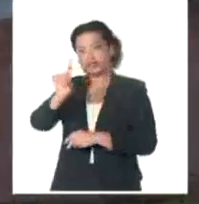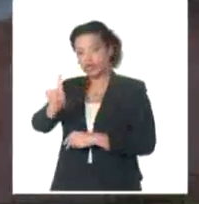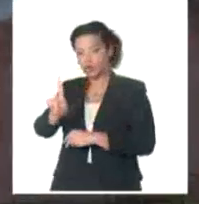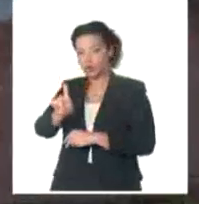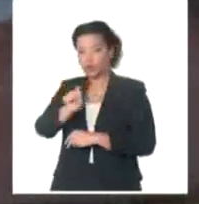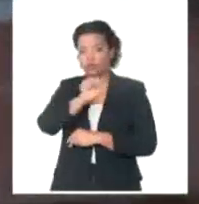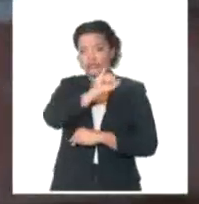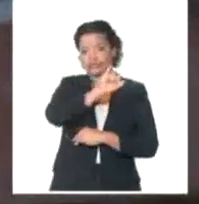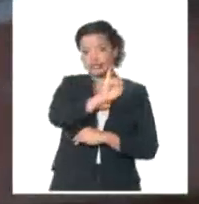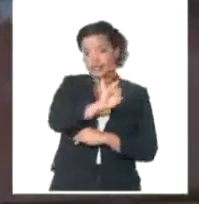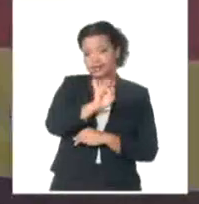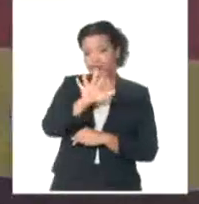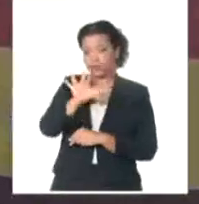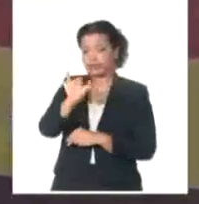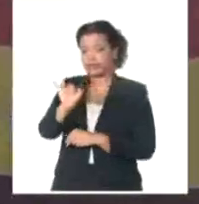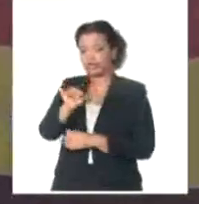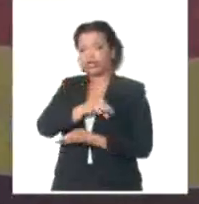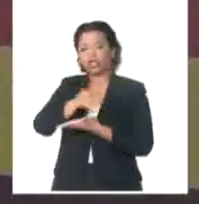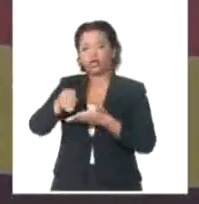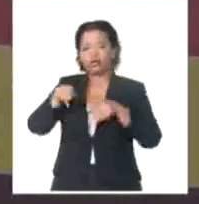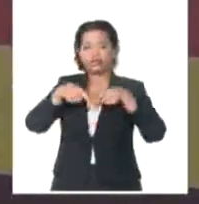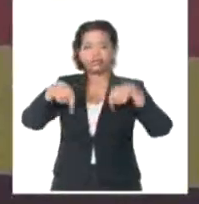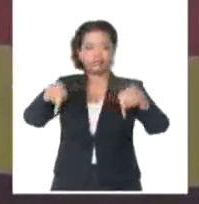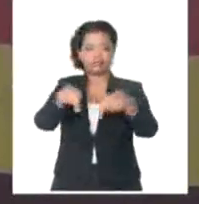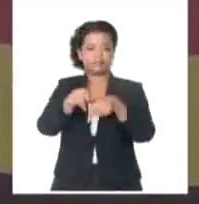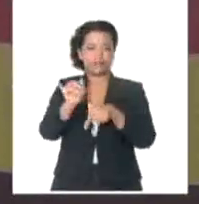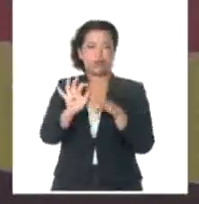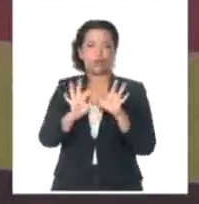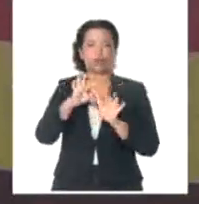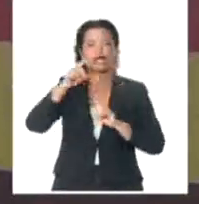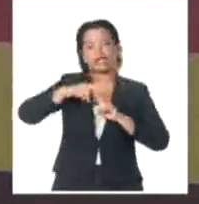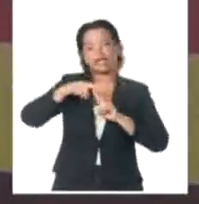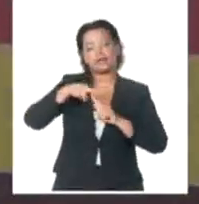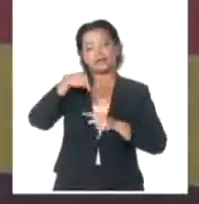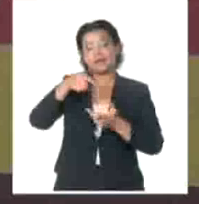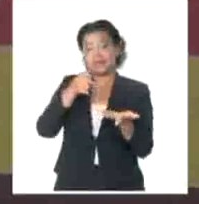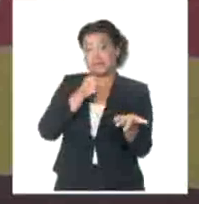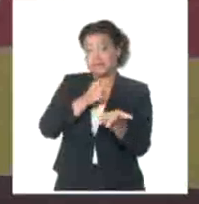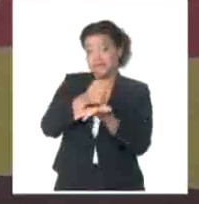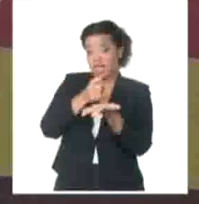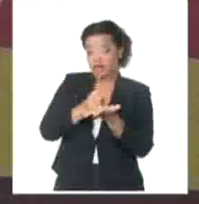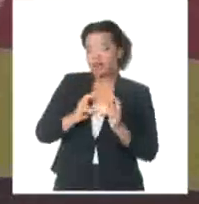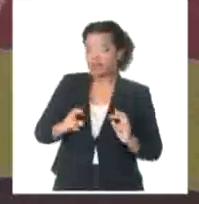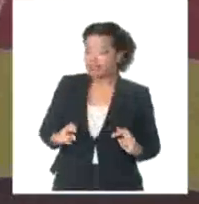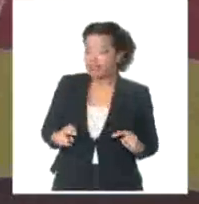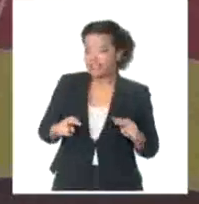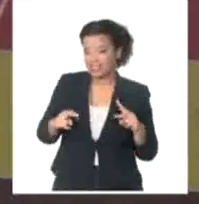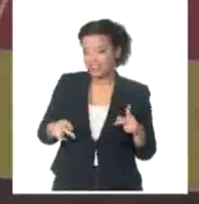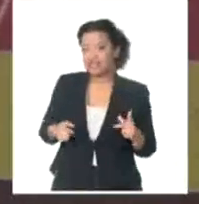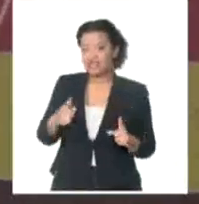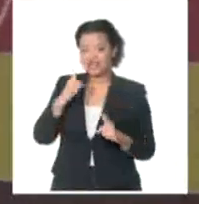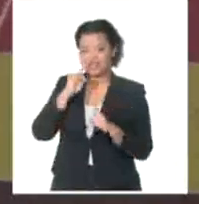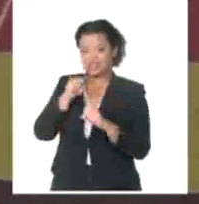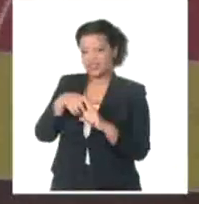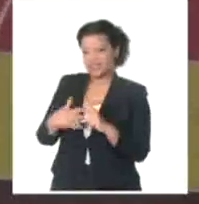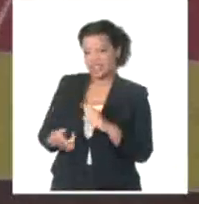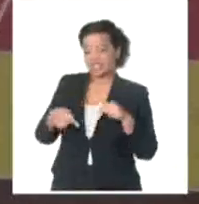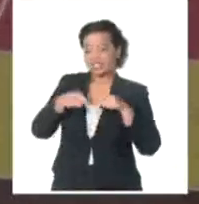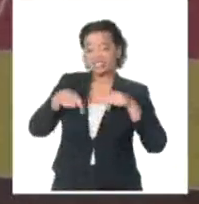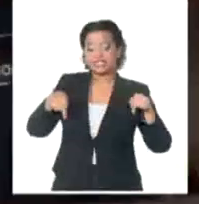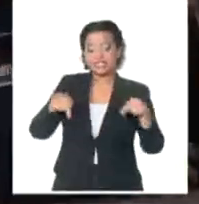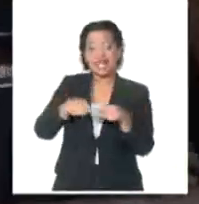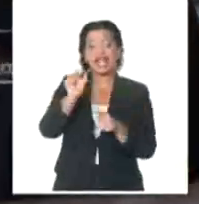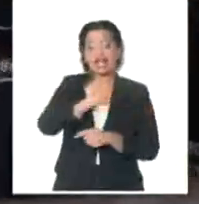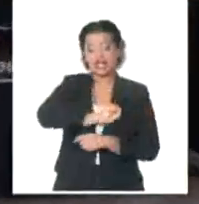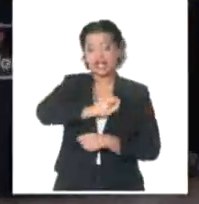Sala Polivalente Rafael Castillo del Guaso. Y este miércoles regresaron a casa para ganar en la Sala Polivalente Alejandro